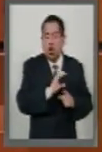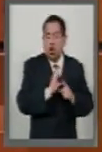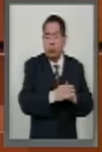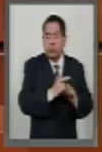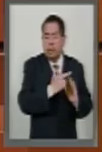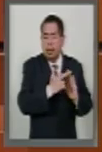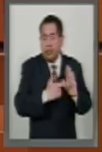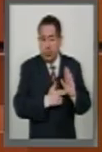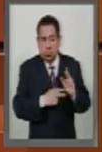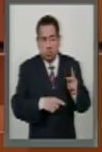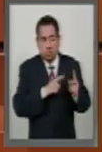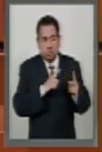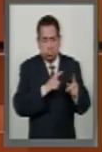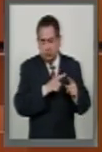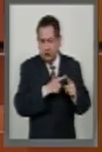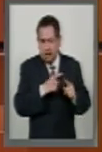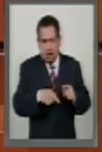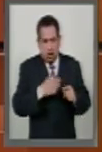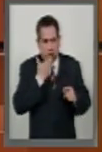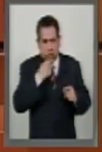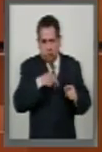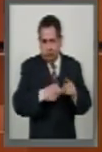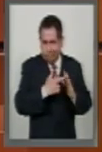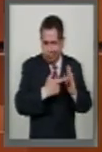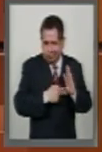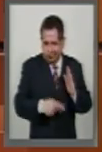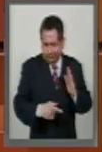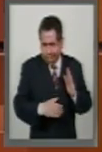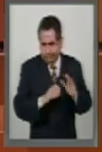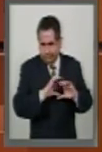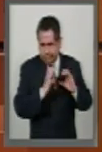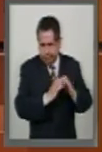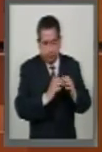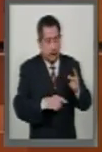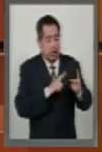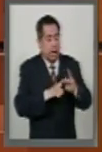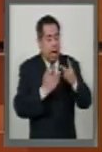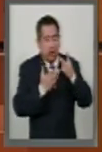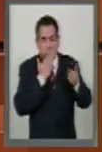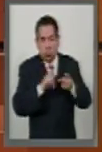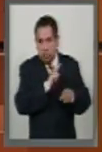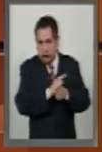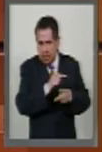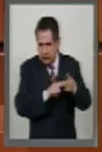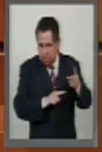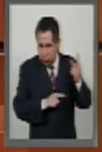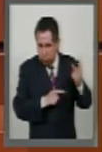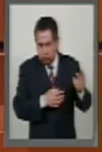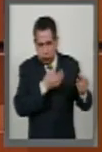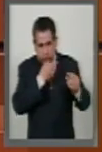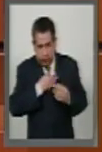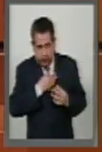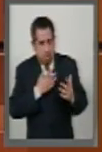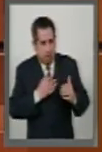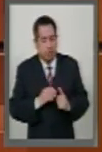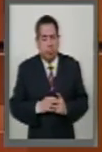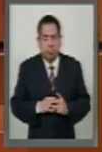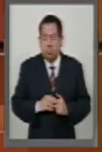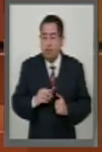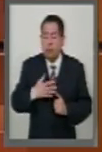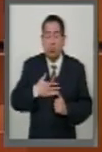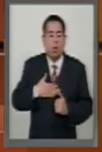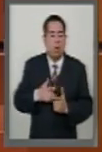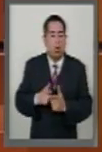Reglamentos y Prácticas Parlamentarias y de Estudios Legislativos. En el Grupo Parlamentario del PRI